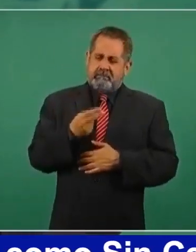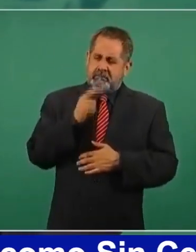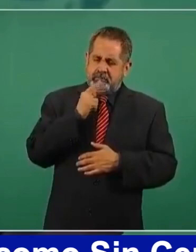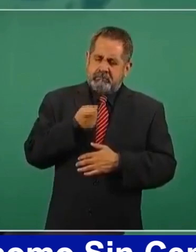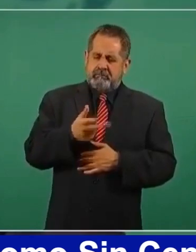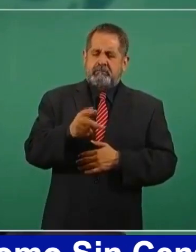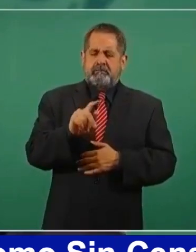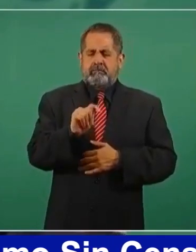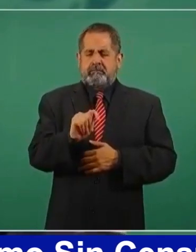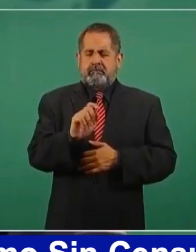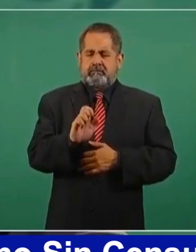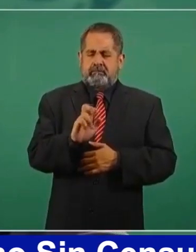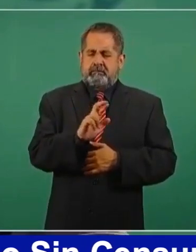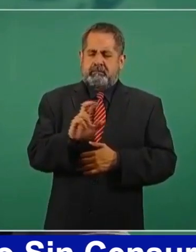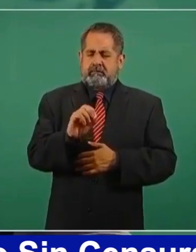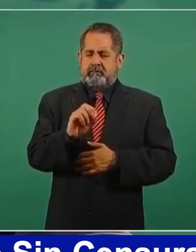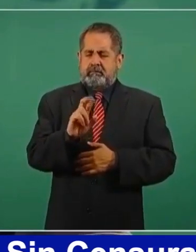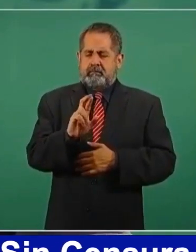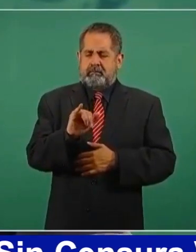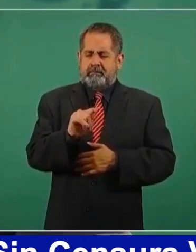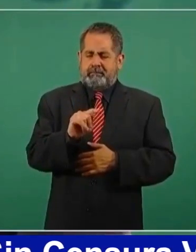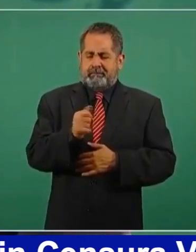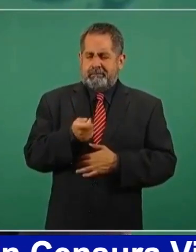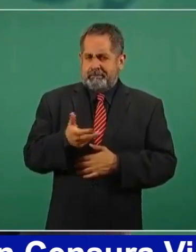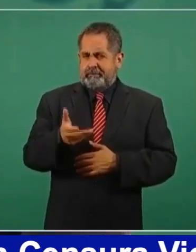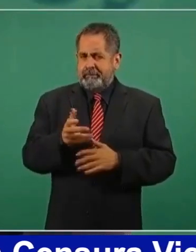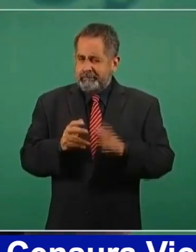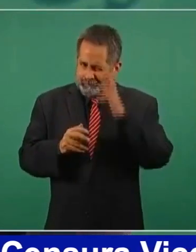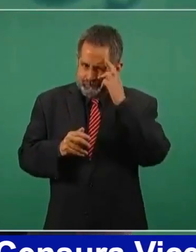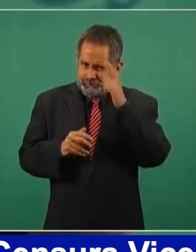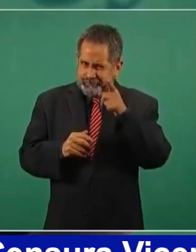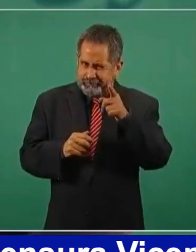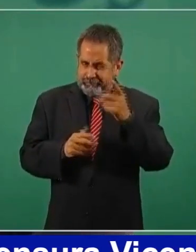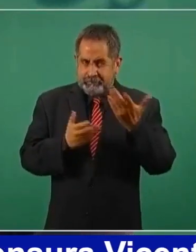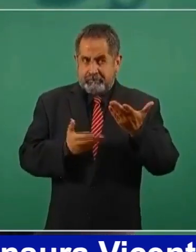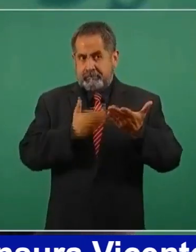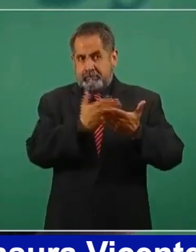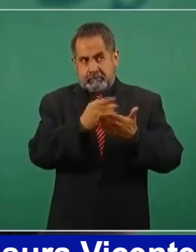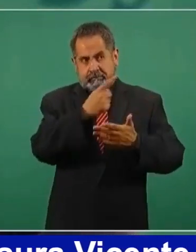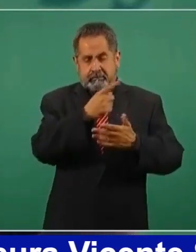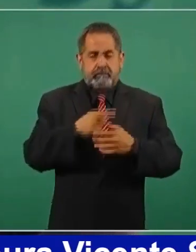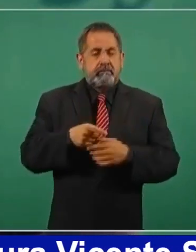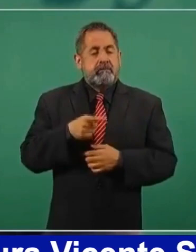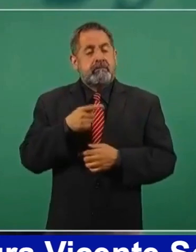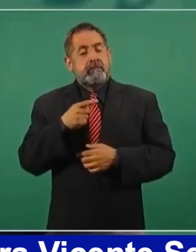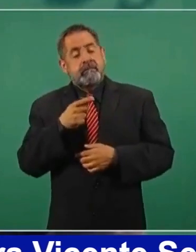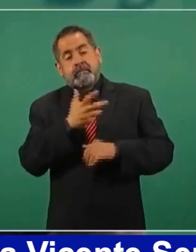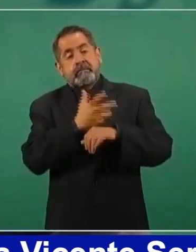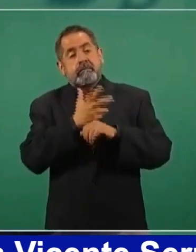los miembros de las organizaciones